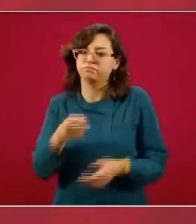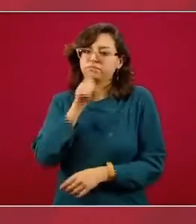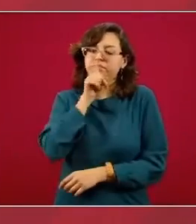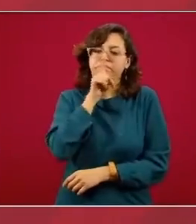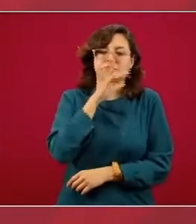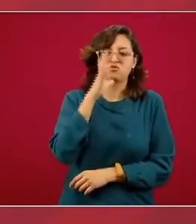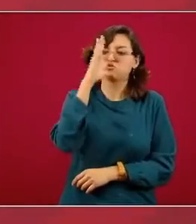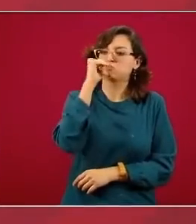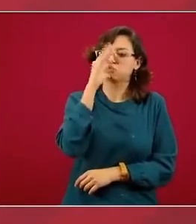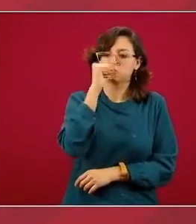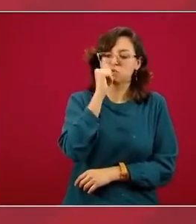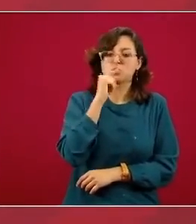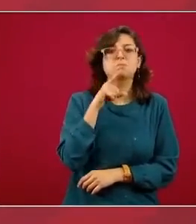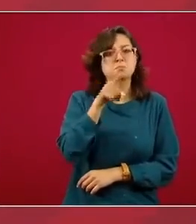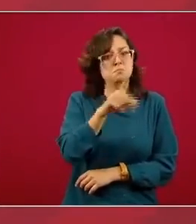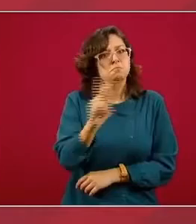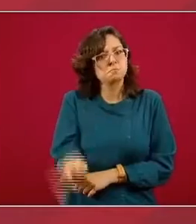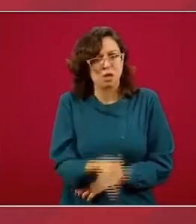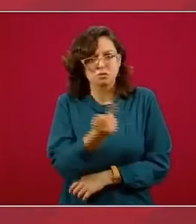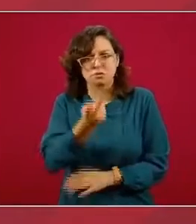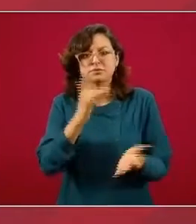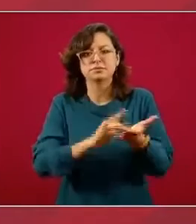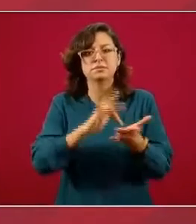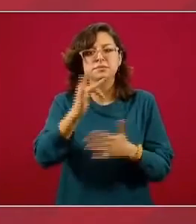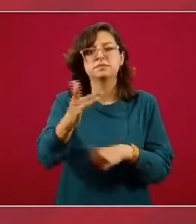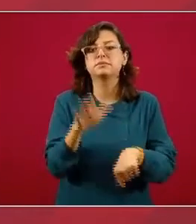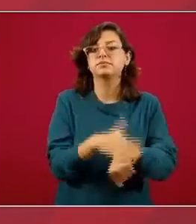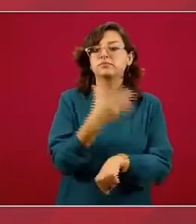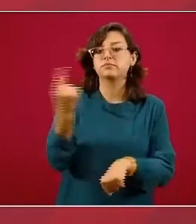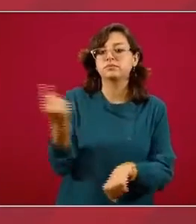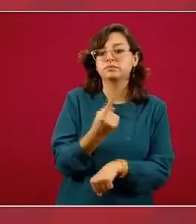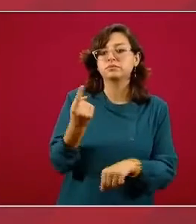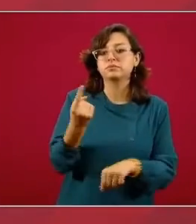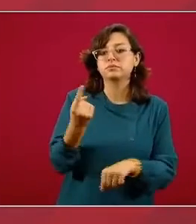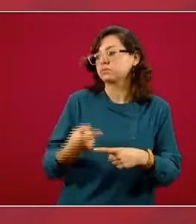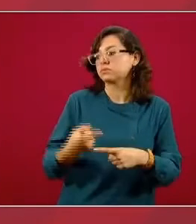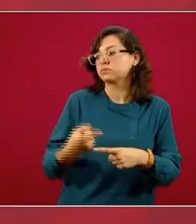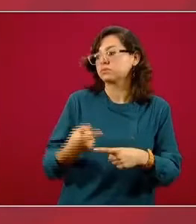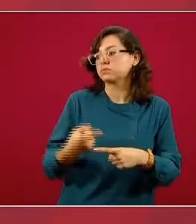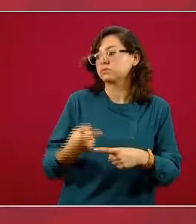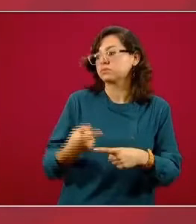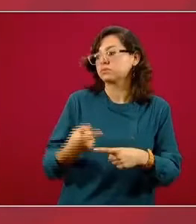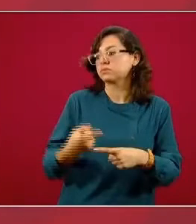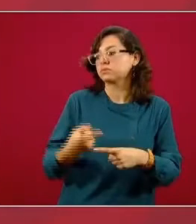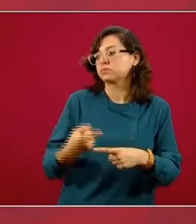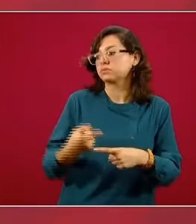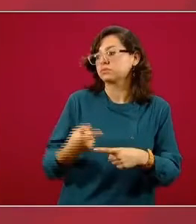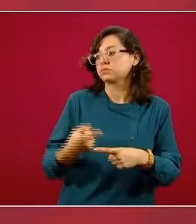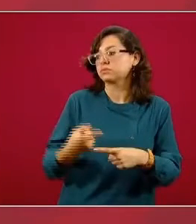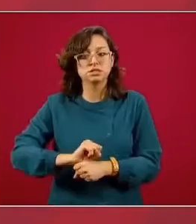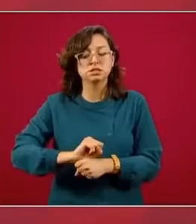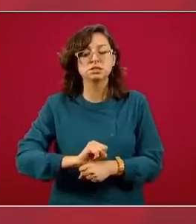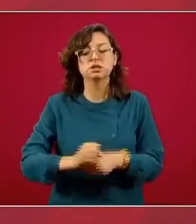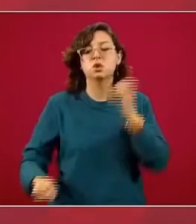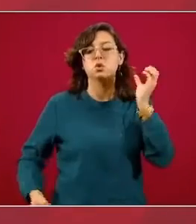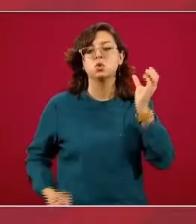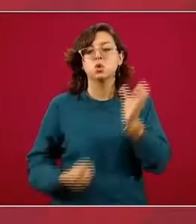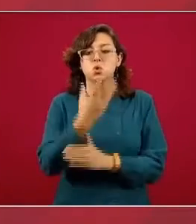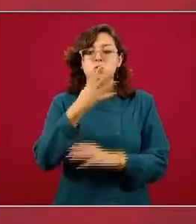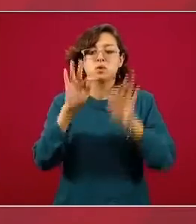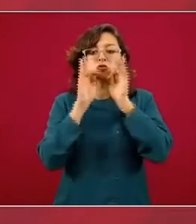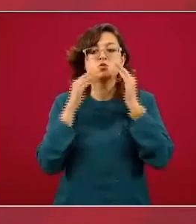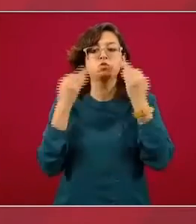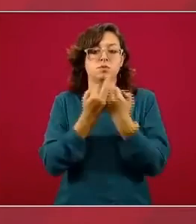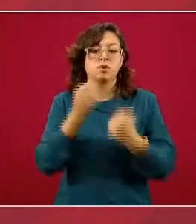Aprecio mucho su pregunta porque a lo largo de la semana que lleva este proceso designado o denominado